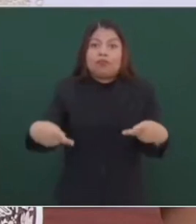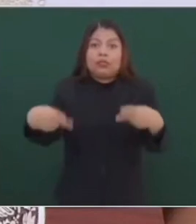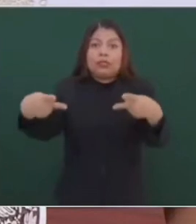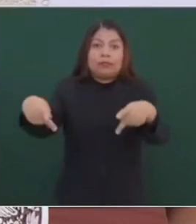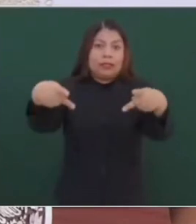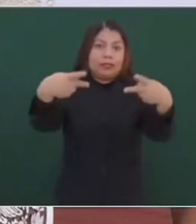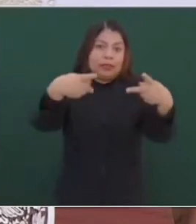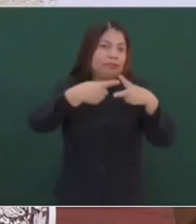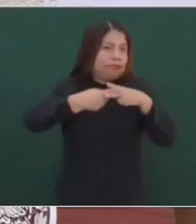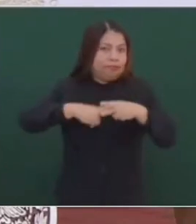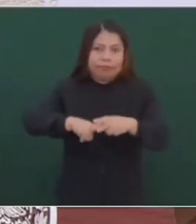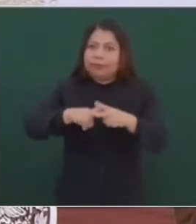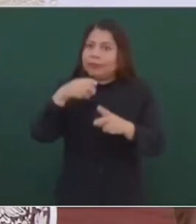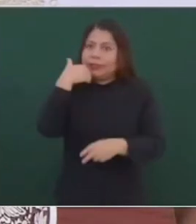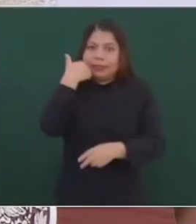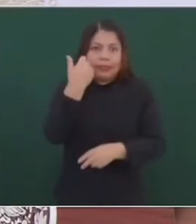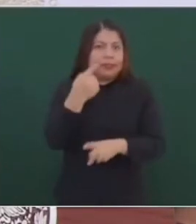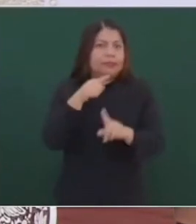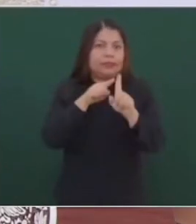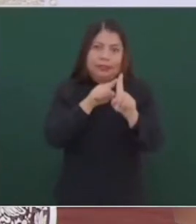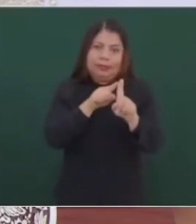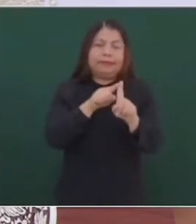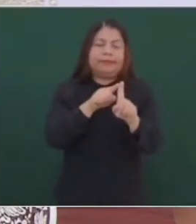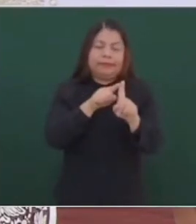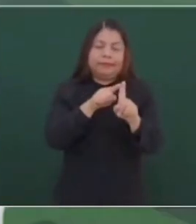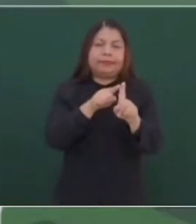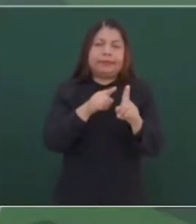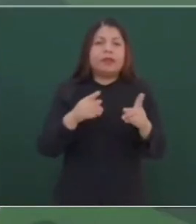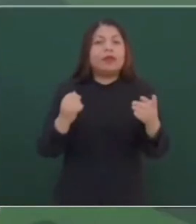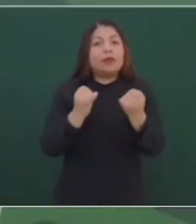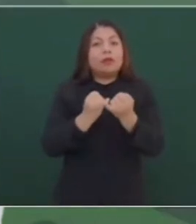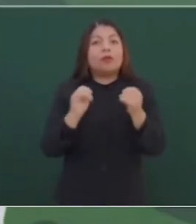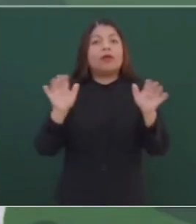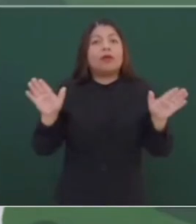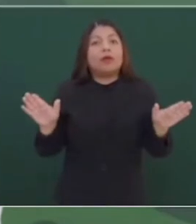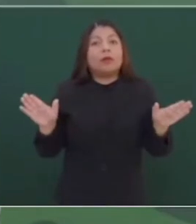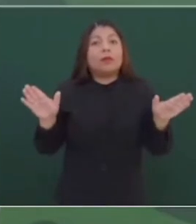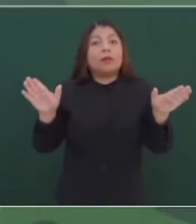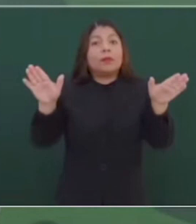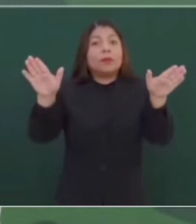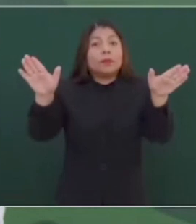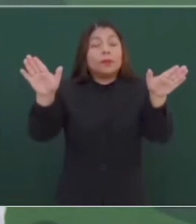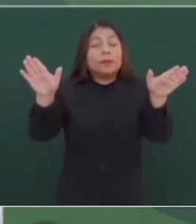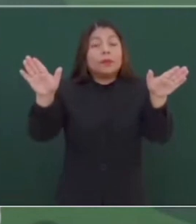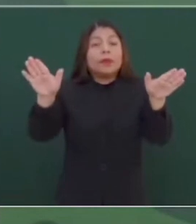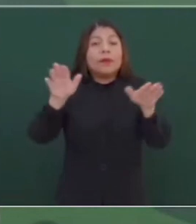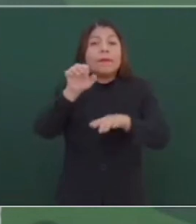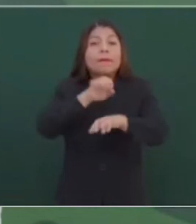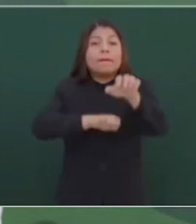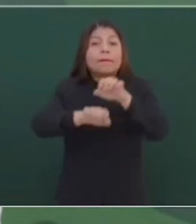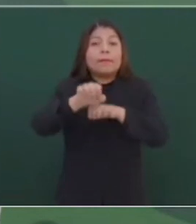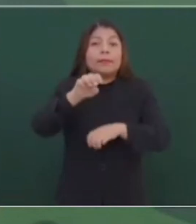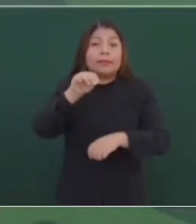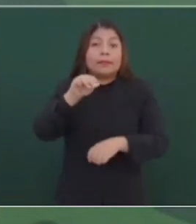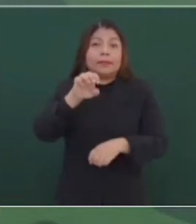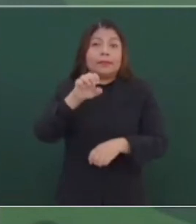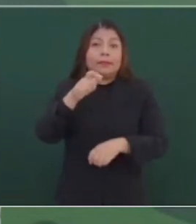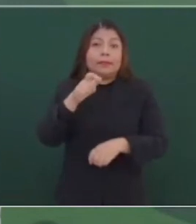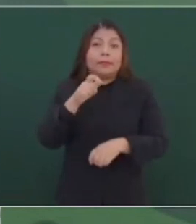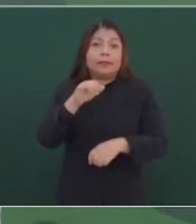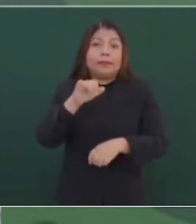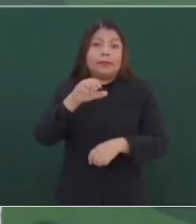van a empezar a volar los aviones de nuevo de Mexicana, vuelve a volar Mexicana